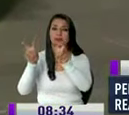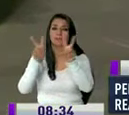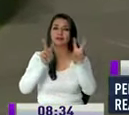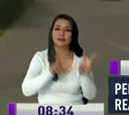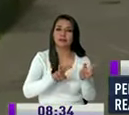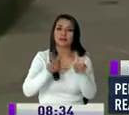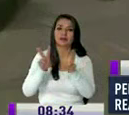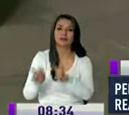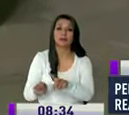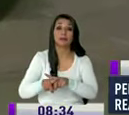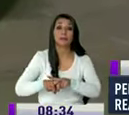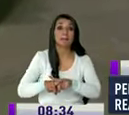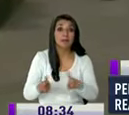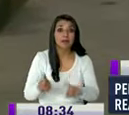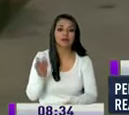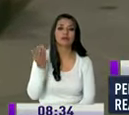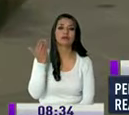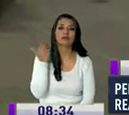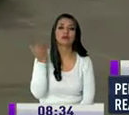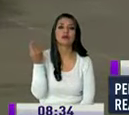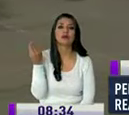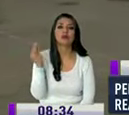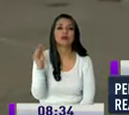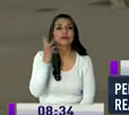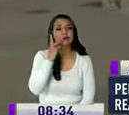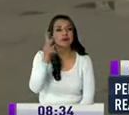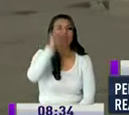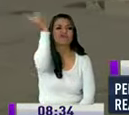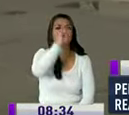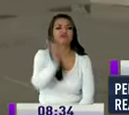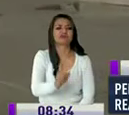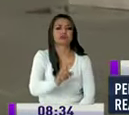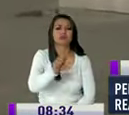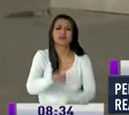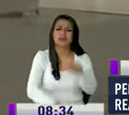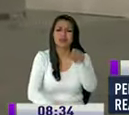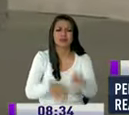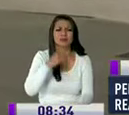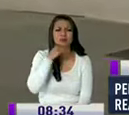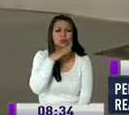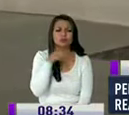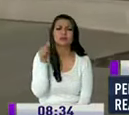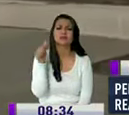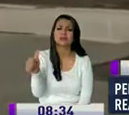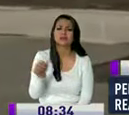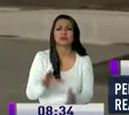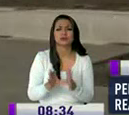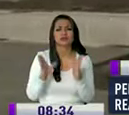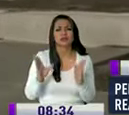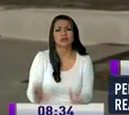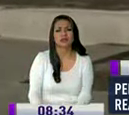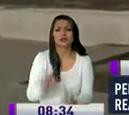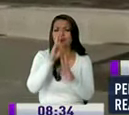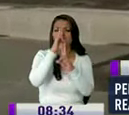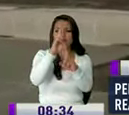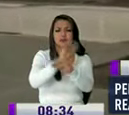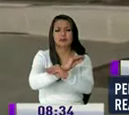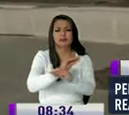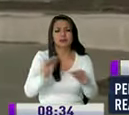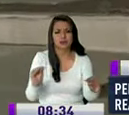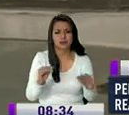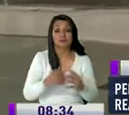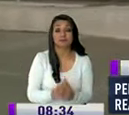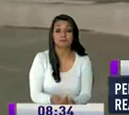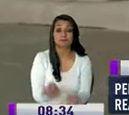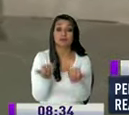estos fueron dañados hace algunos días fueron rayados fueron ensuciados por ciudadanos lamentablemente con nosotros